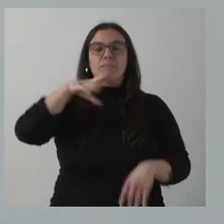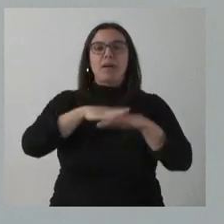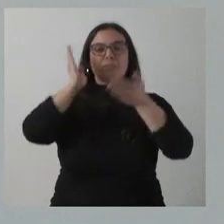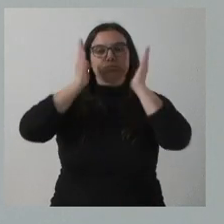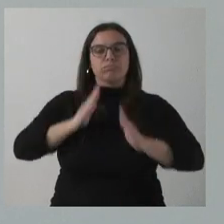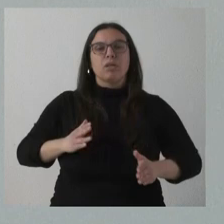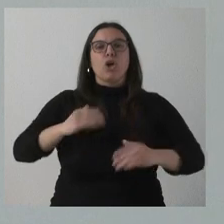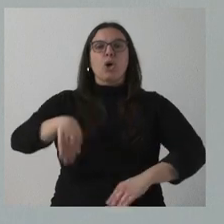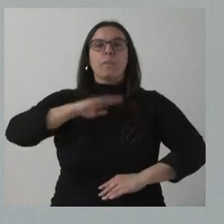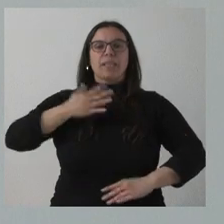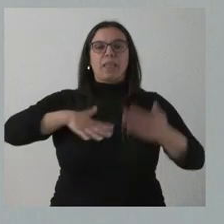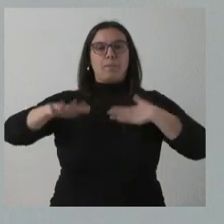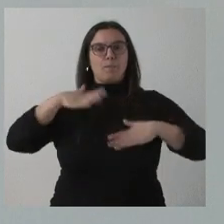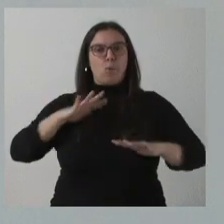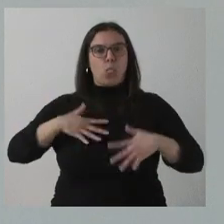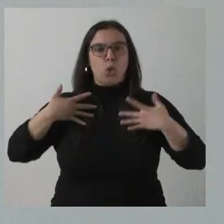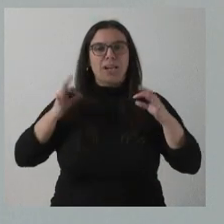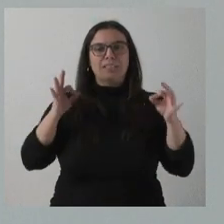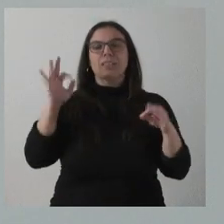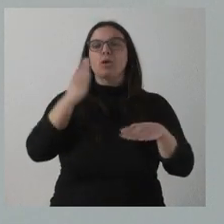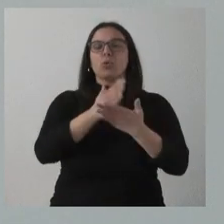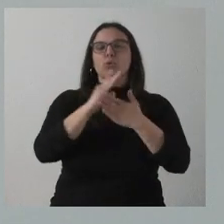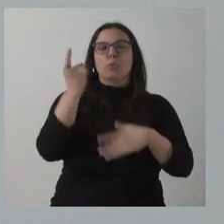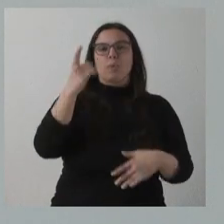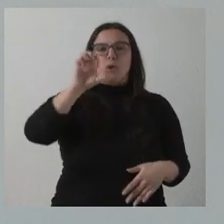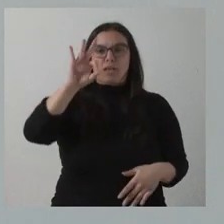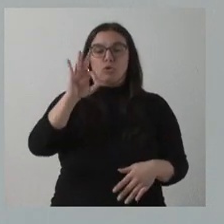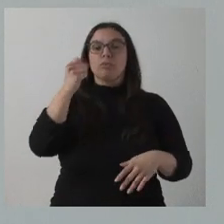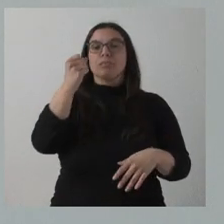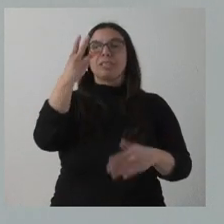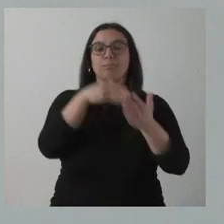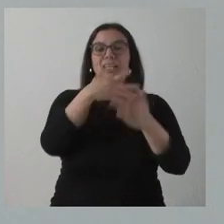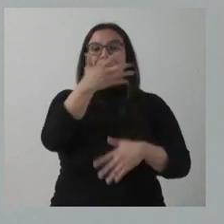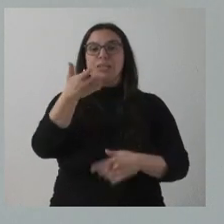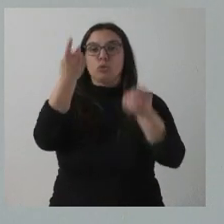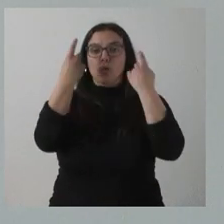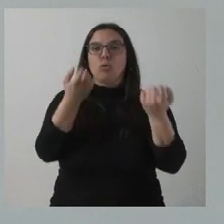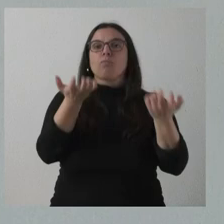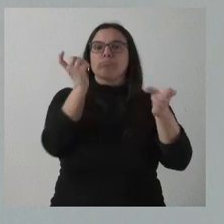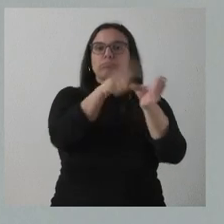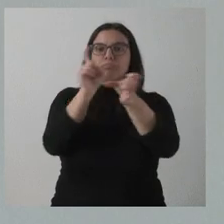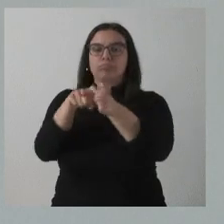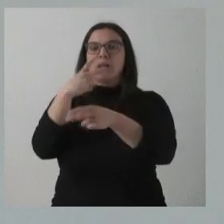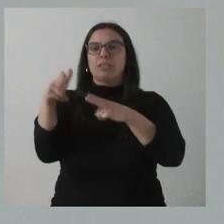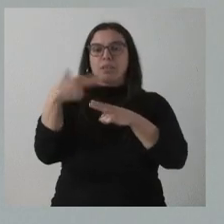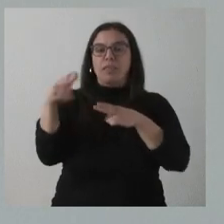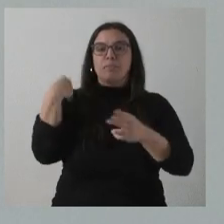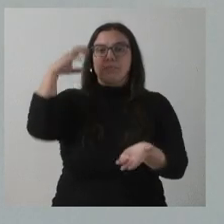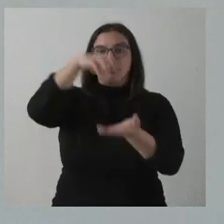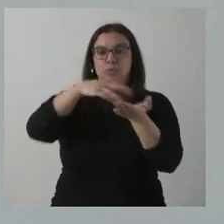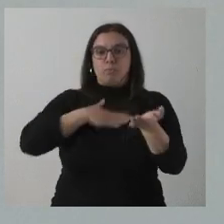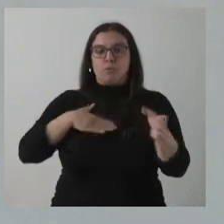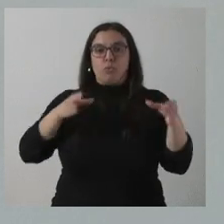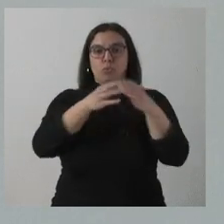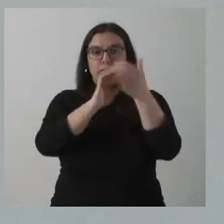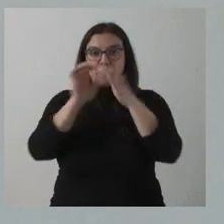de primero de la ESO. Estamos hablando de que se van a beneficiar 3.500 alumnos y van a realizar actividades en las instalaciones que dispone la Junta de Castilla y